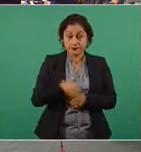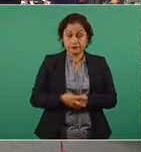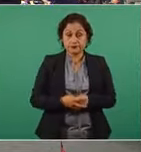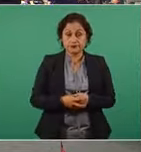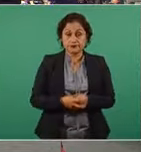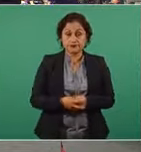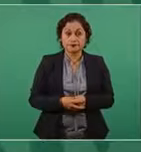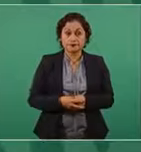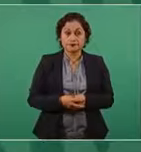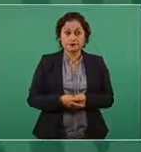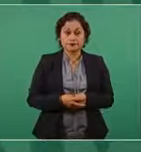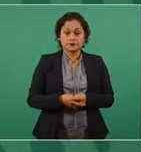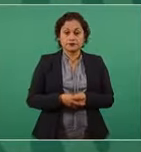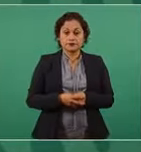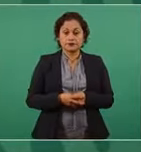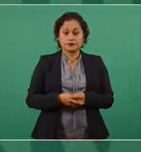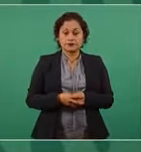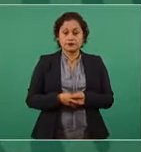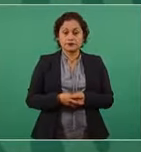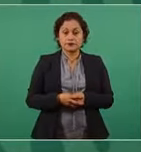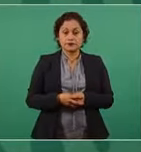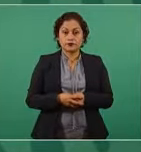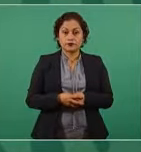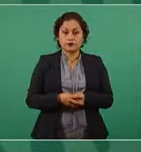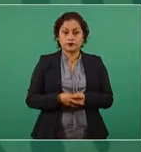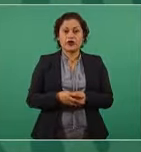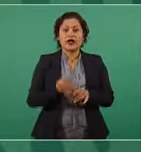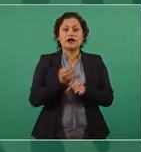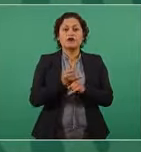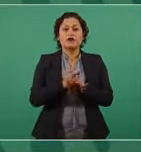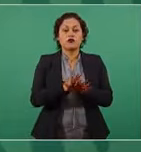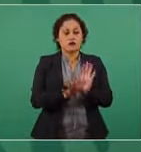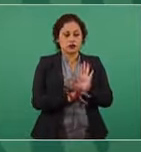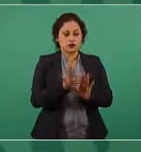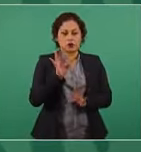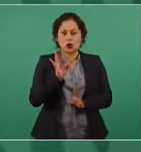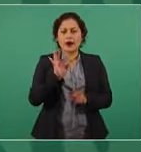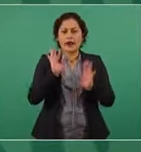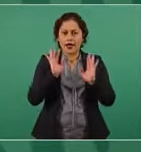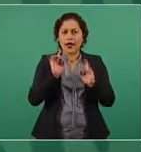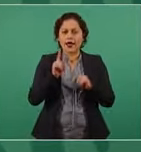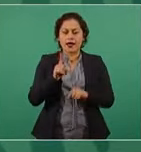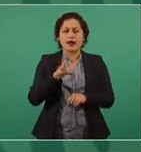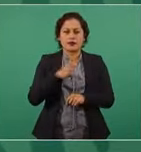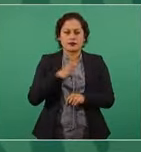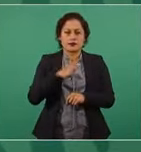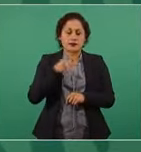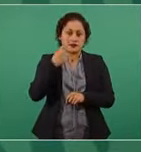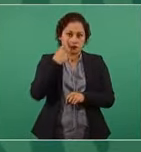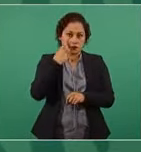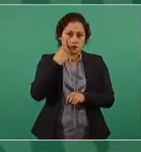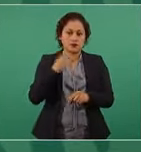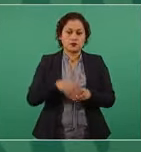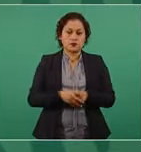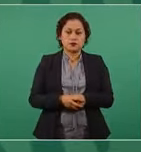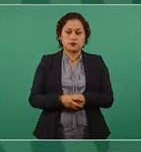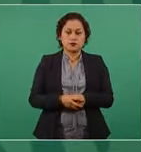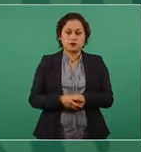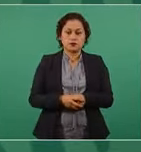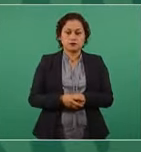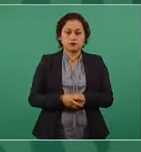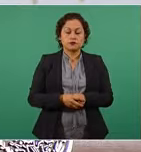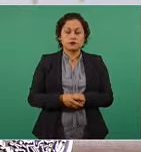hasta donde podemos informar, se dio la